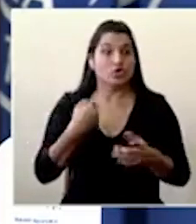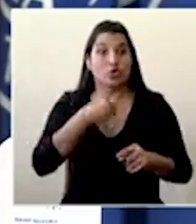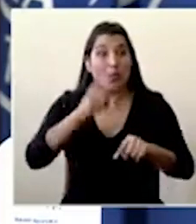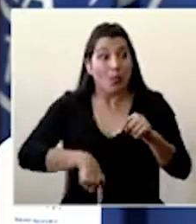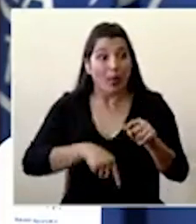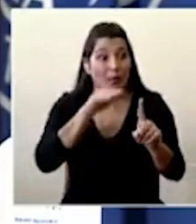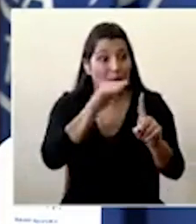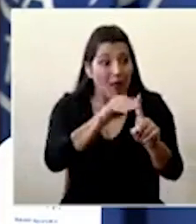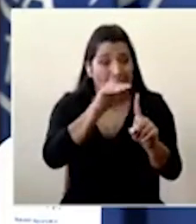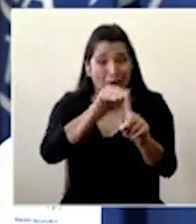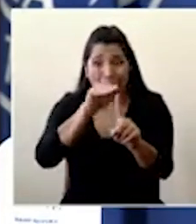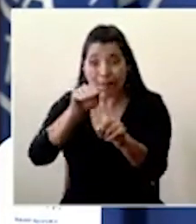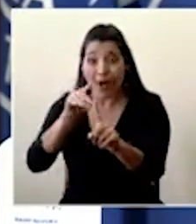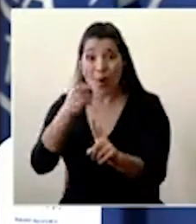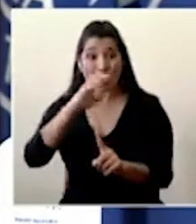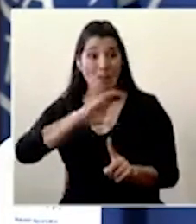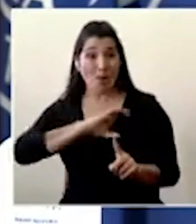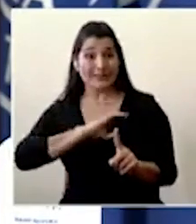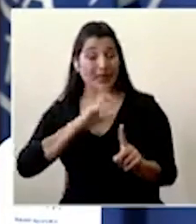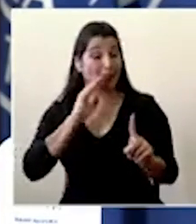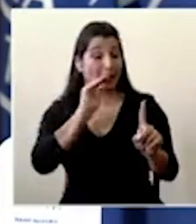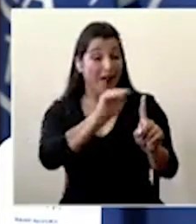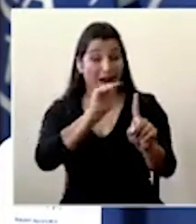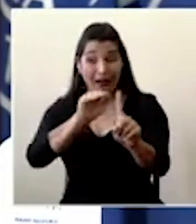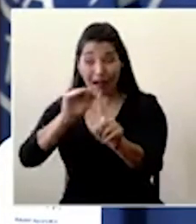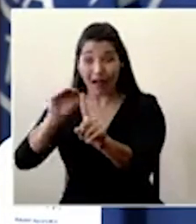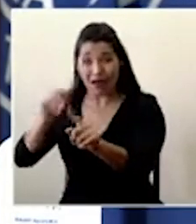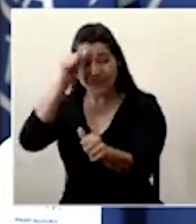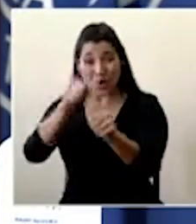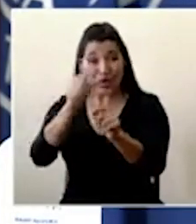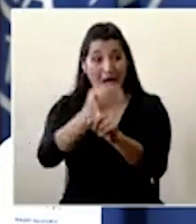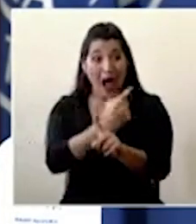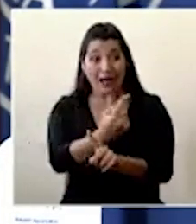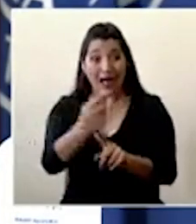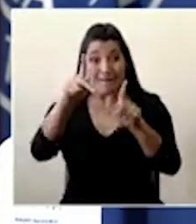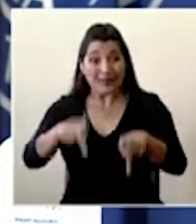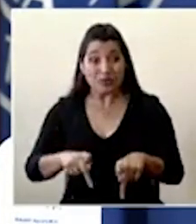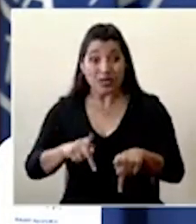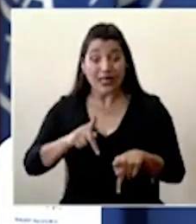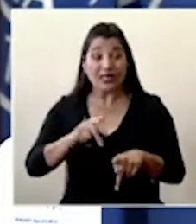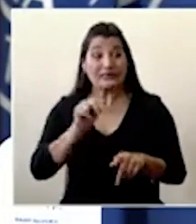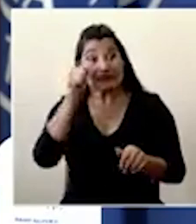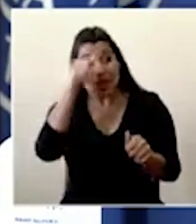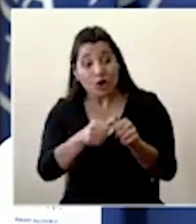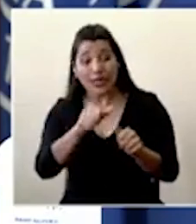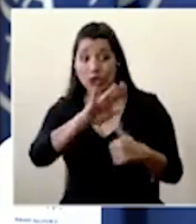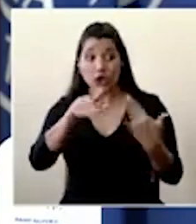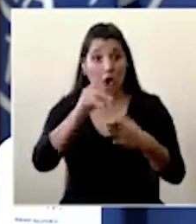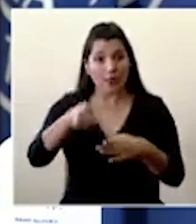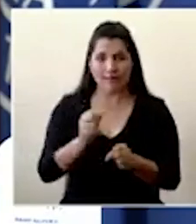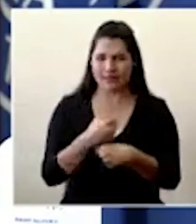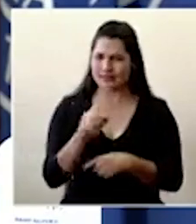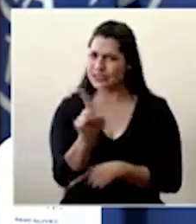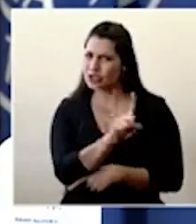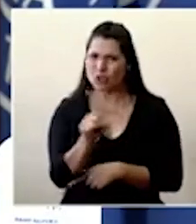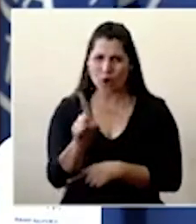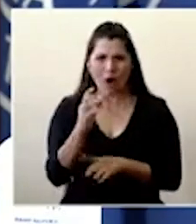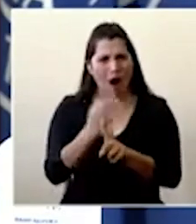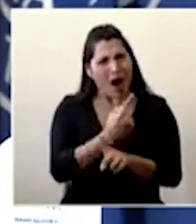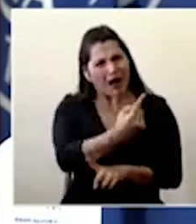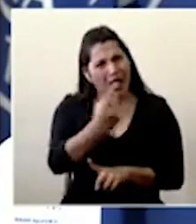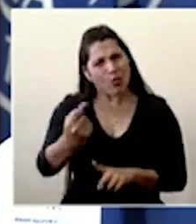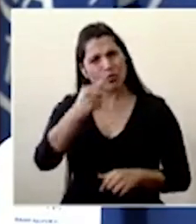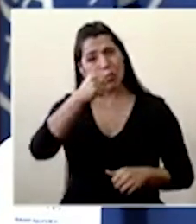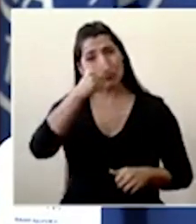puede tener un policía sanitario para que esté detrás de cada persona haciendo lo que tenga que hacer aquí seamos muy responsables y yo aquí